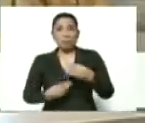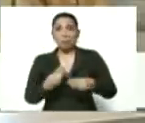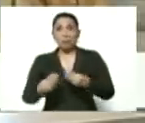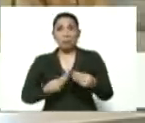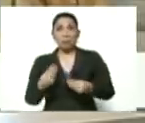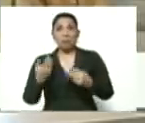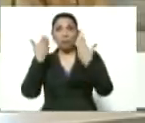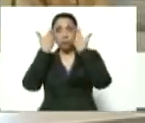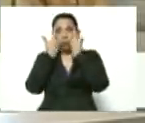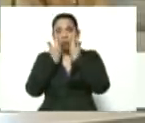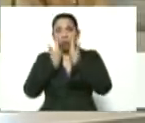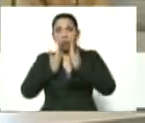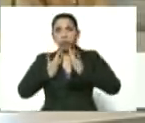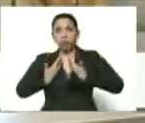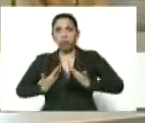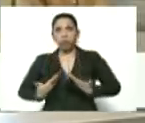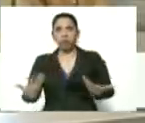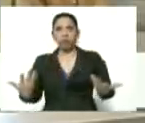Sudáfrica.